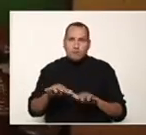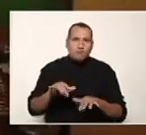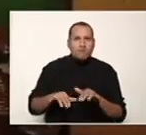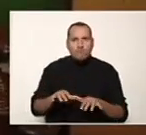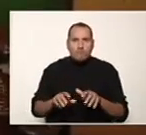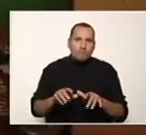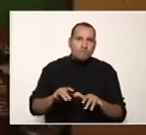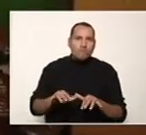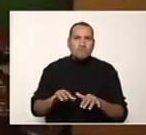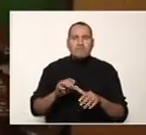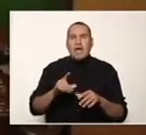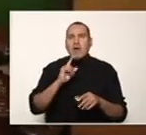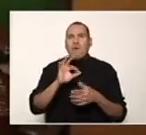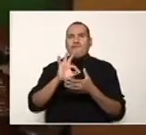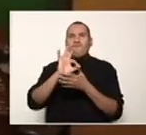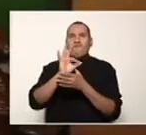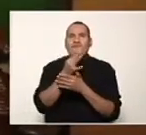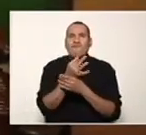manejo de la facturación